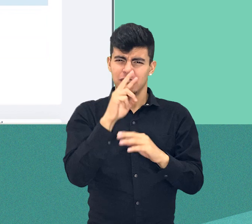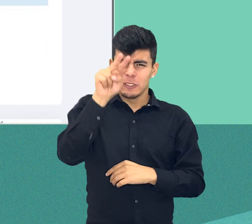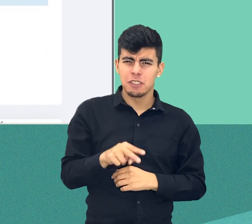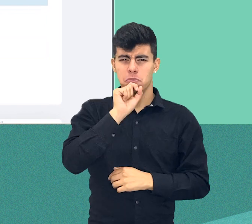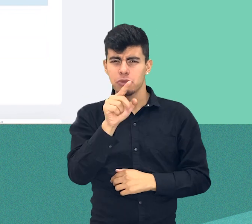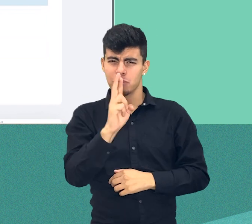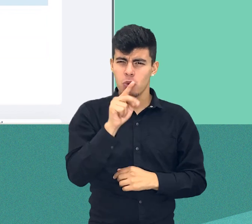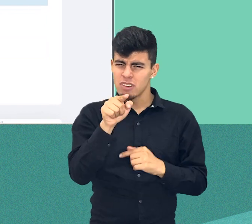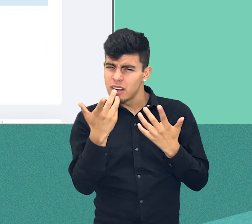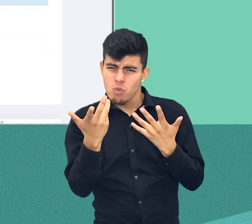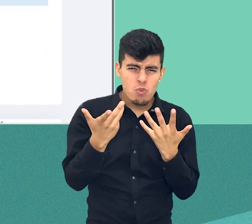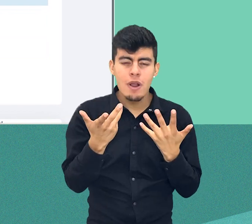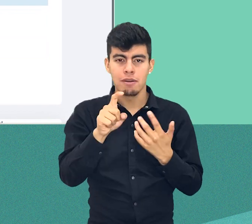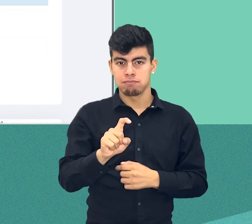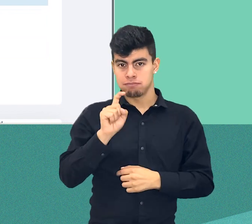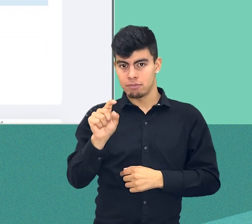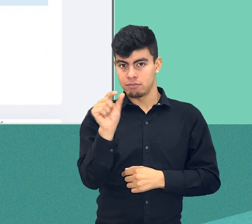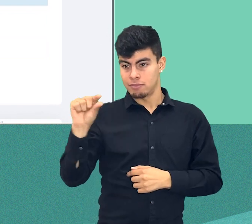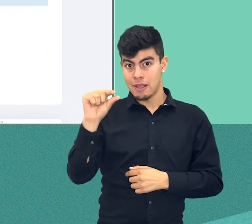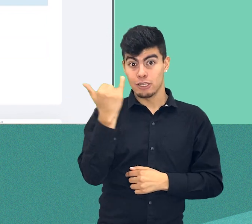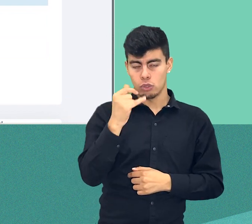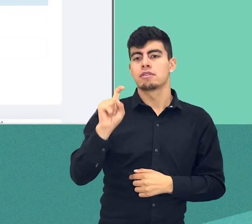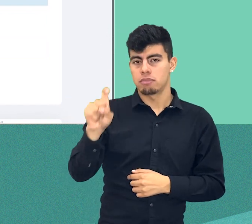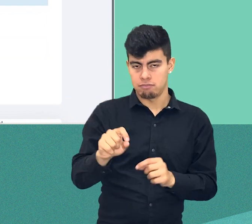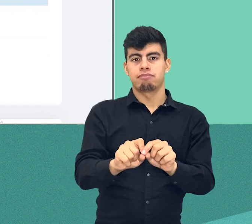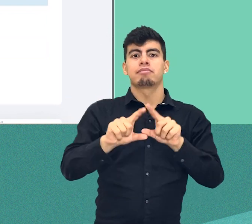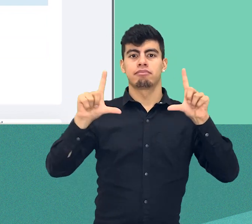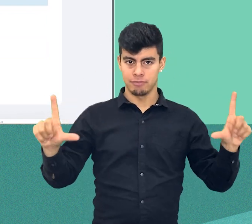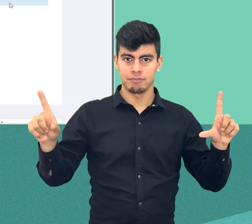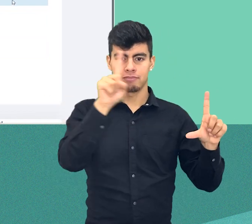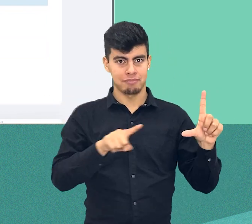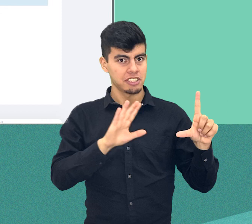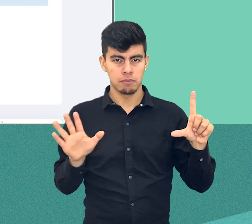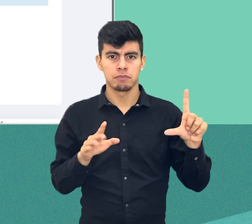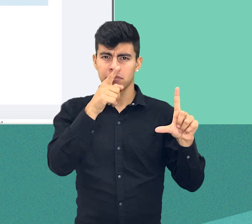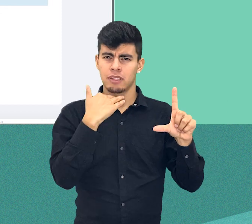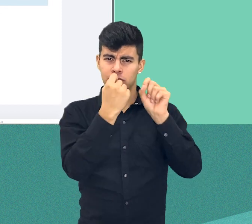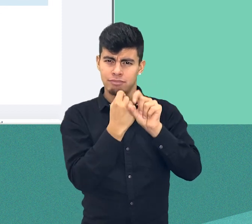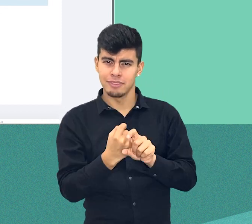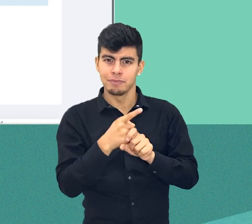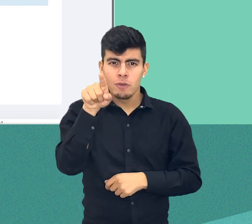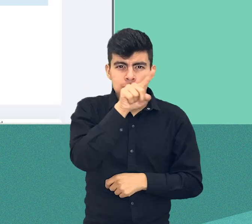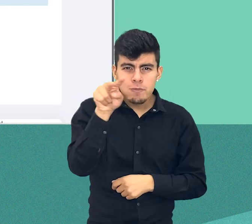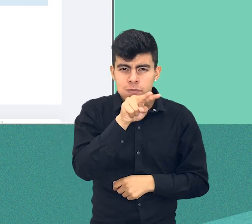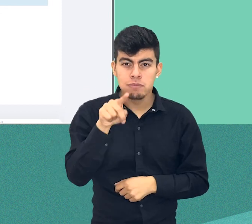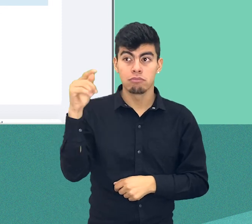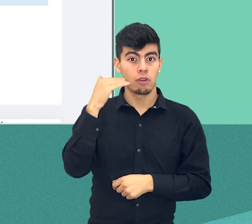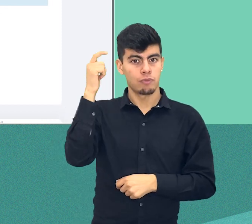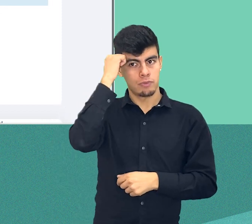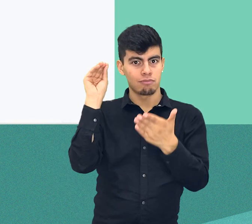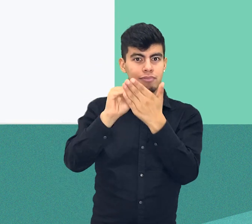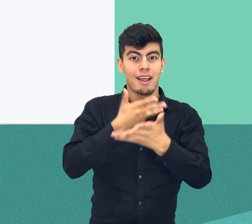obtenida. Para revisar la retroalimentación correspondiente a cada pregunta, hacemos clic en la opción Revisión,